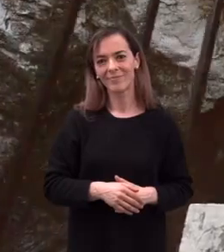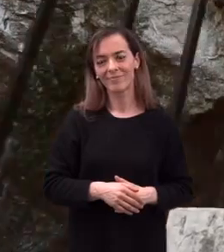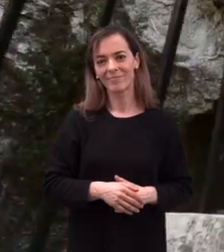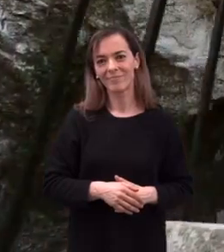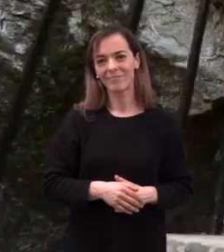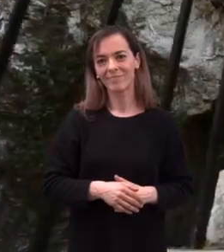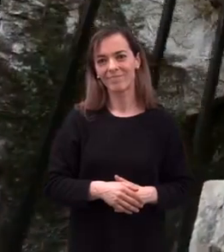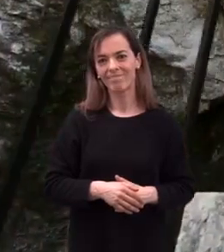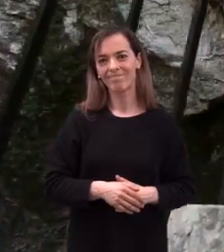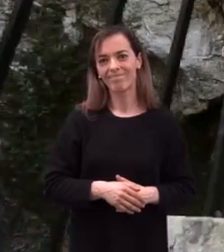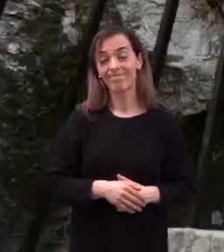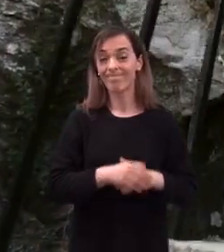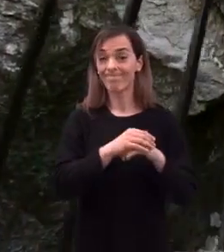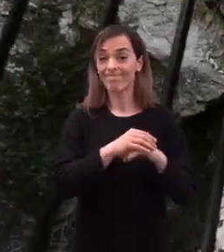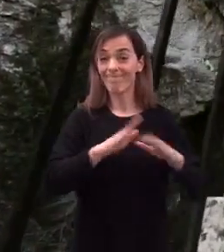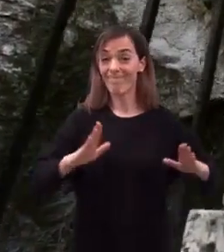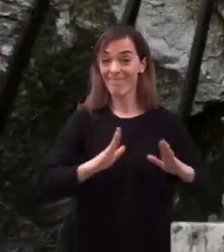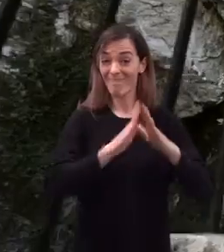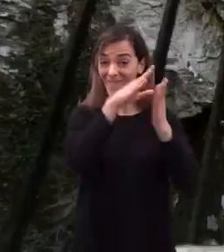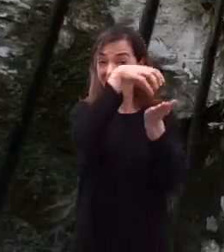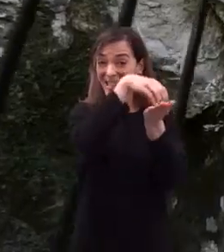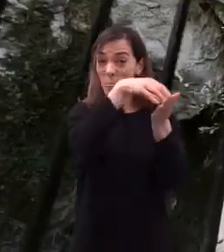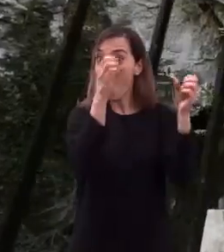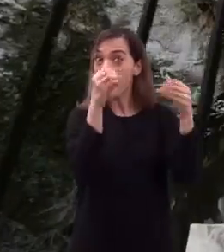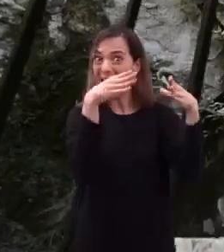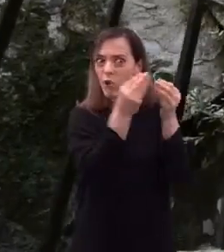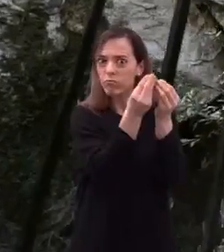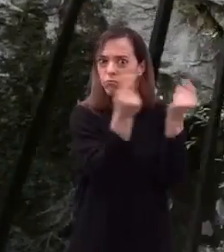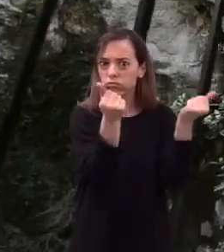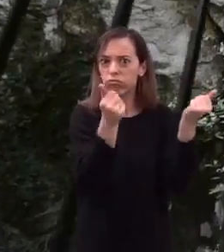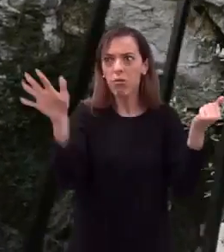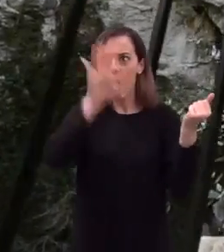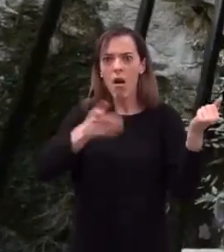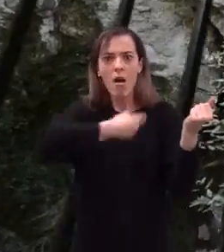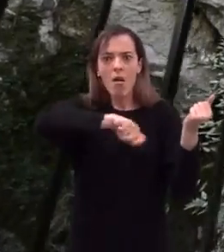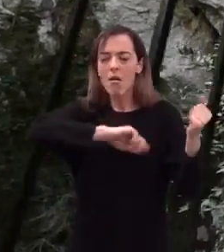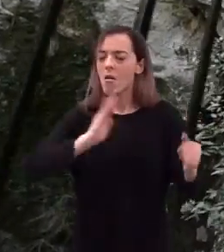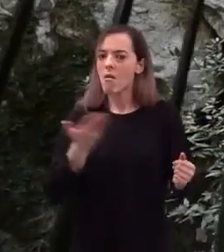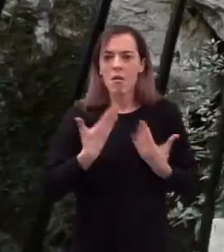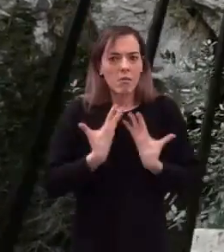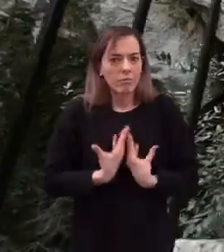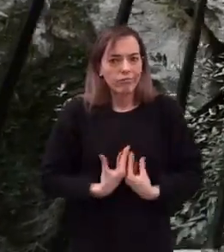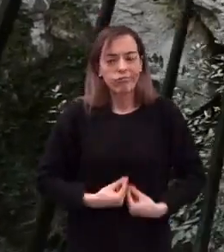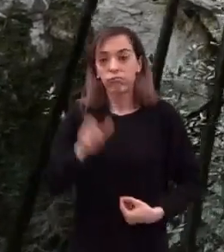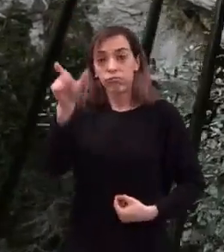La desaparición del Templo del Milagro supuso una gran conmoción en todo el reino. Y el monarca